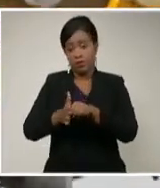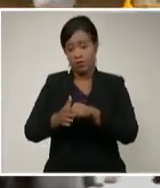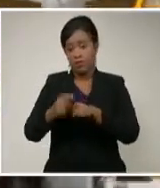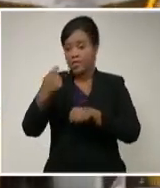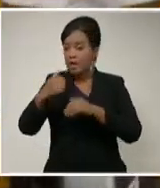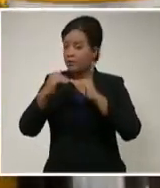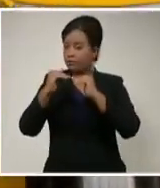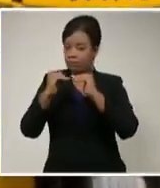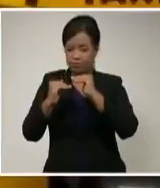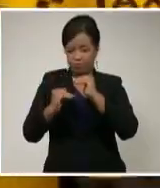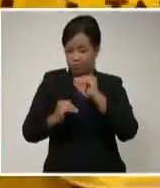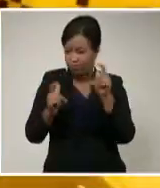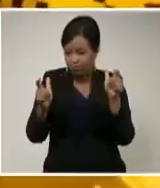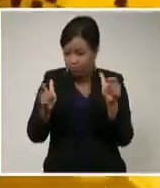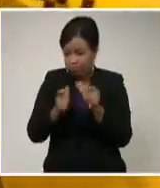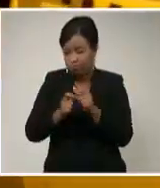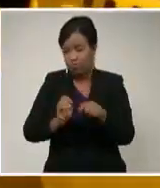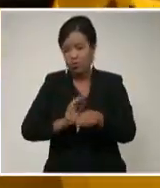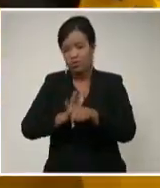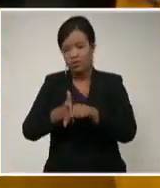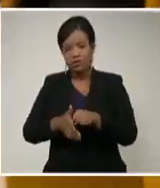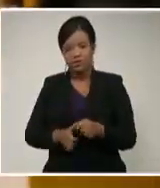Mara y Suárez, Sistema Informativo de la Televisión Cubana.